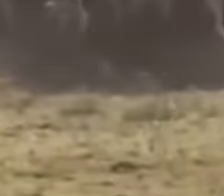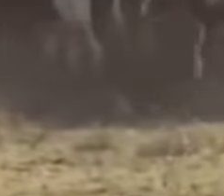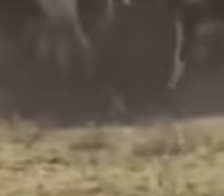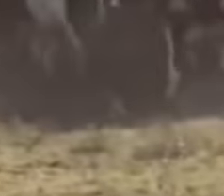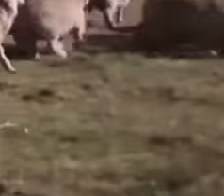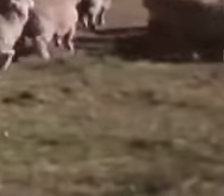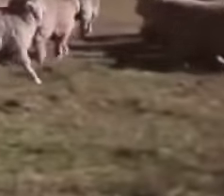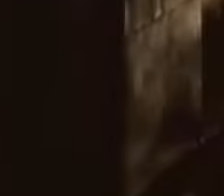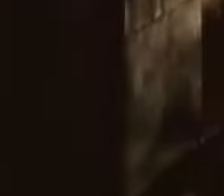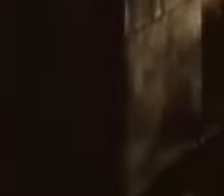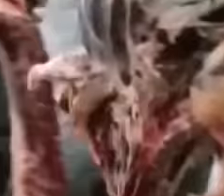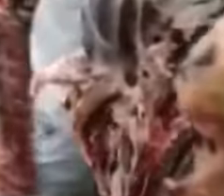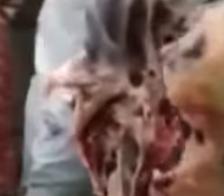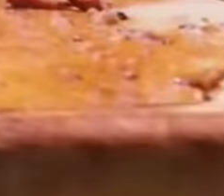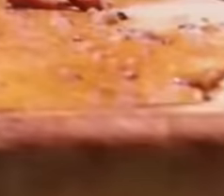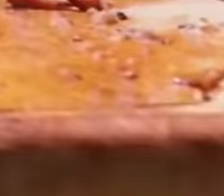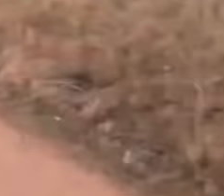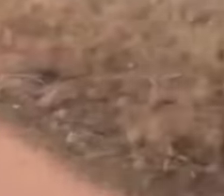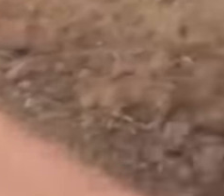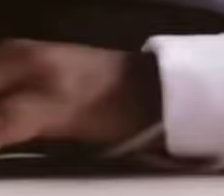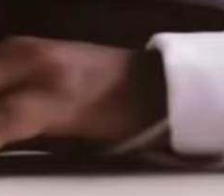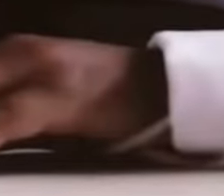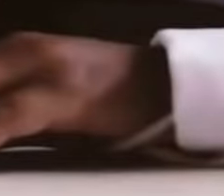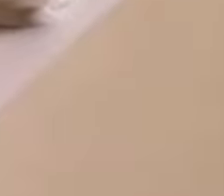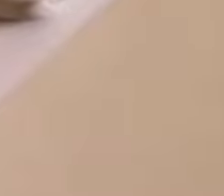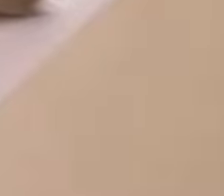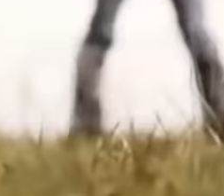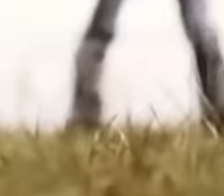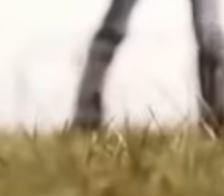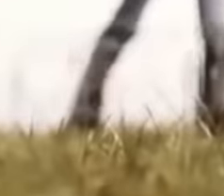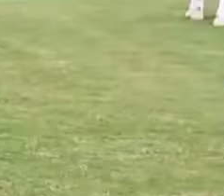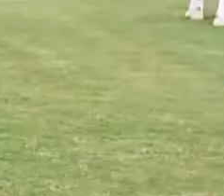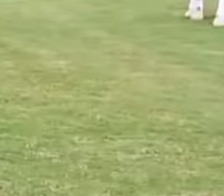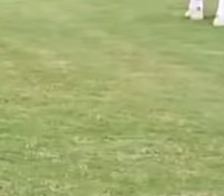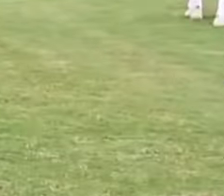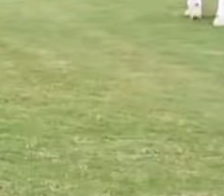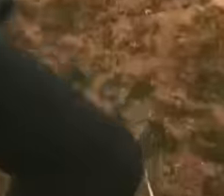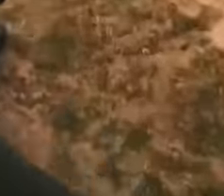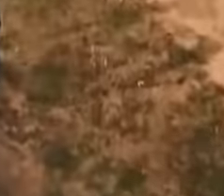Miniseries en el canal de YouTube de los medios públicos de Uruguay.